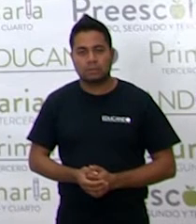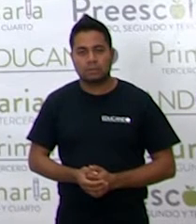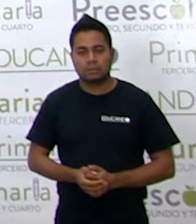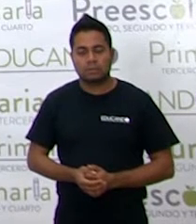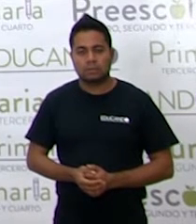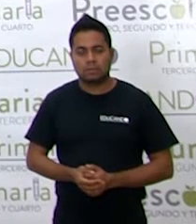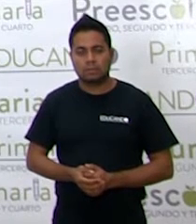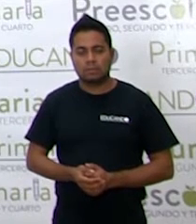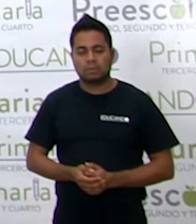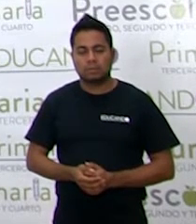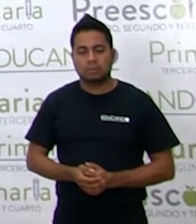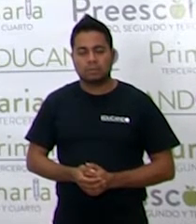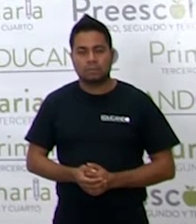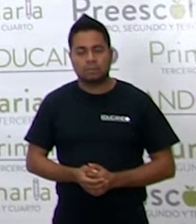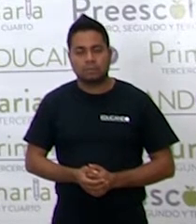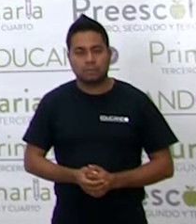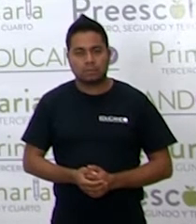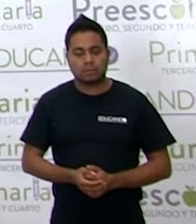Se toparon.